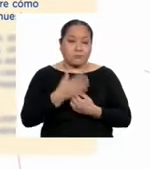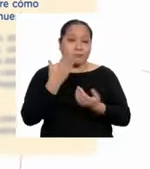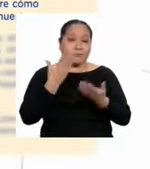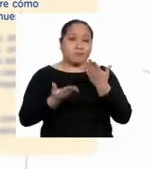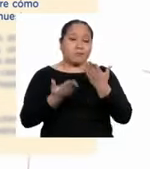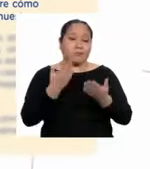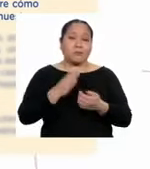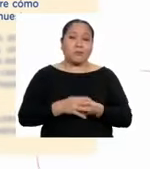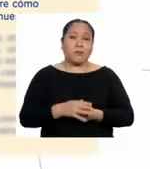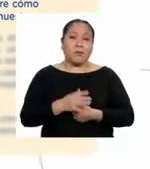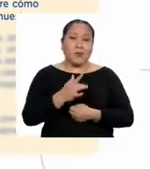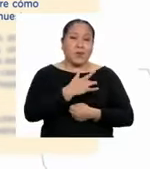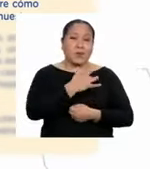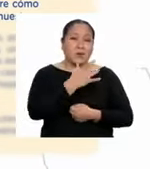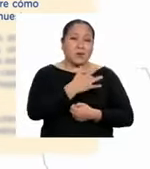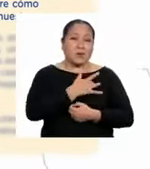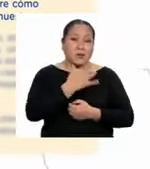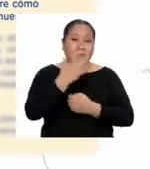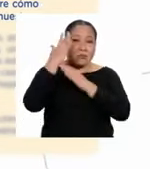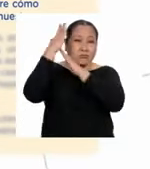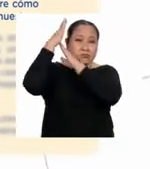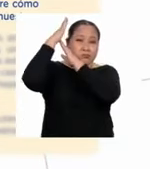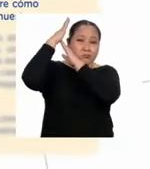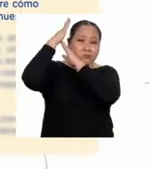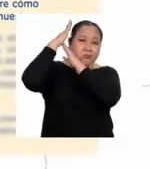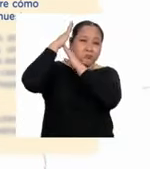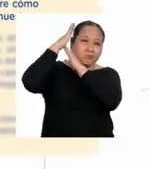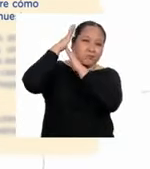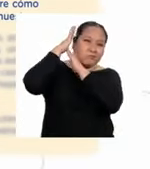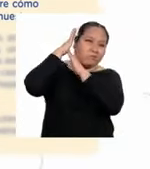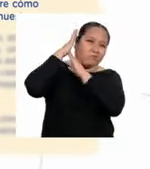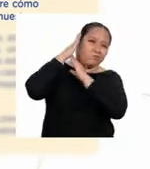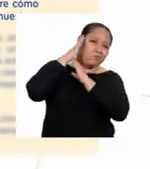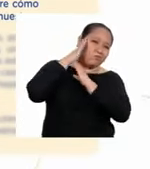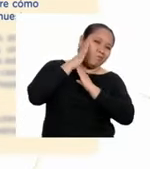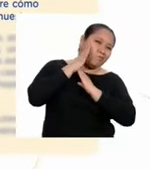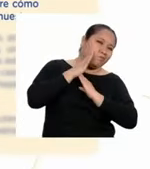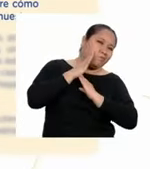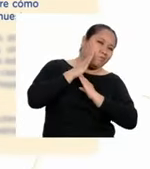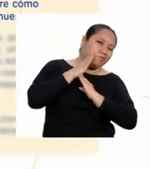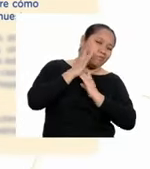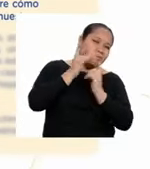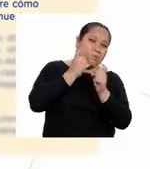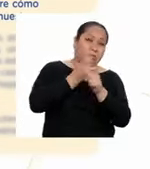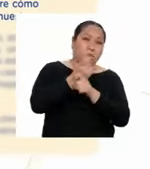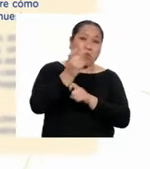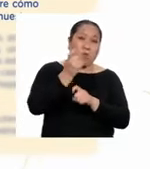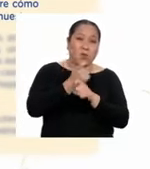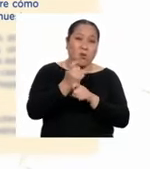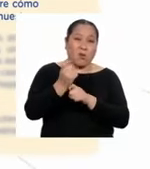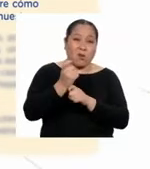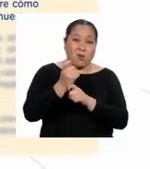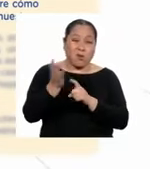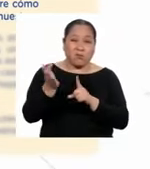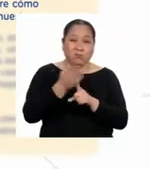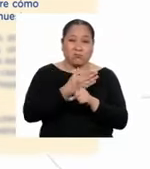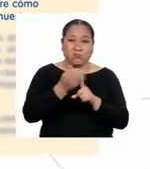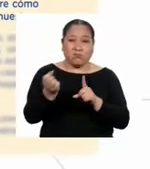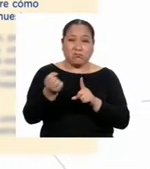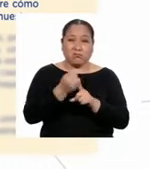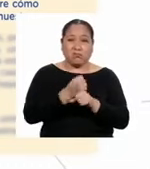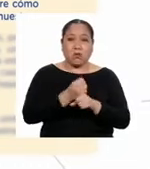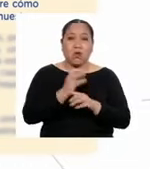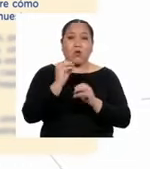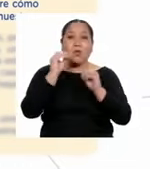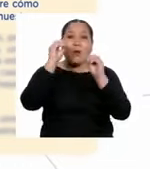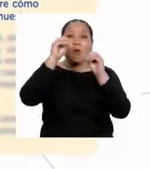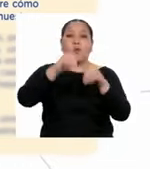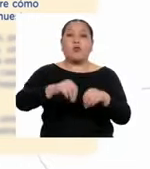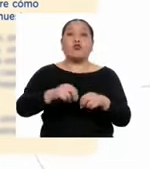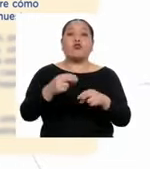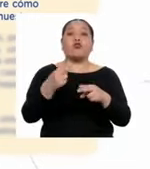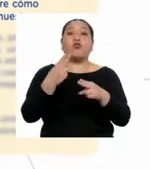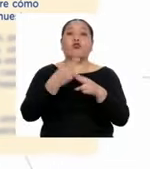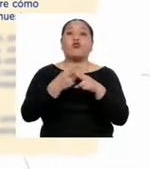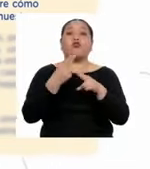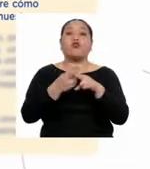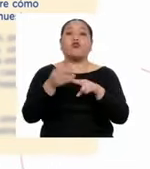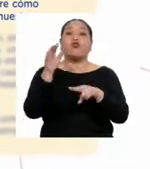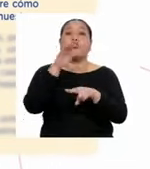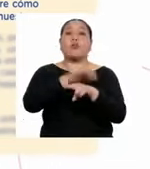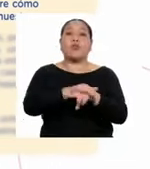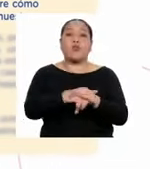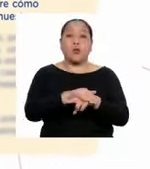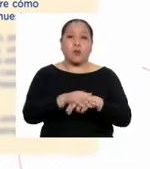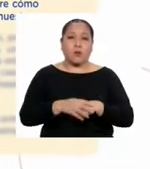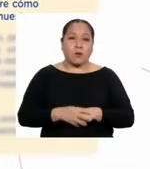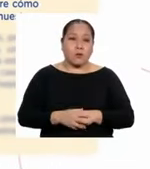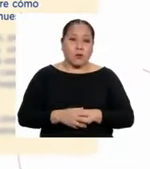hayas sido víctima de esta discriminación, burla o maltrato, o te hayan puesto un apodo. En